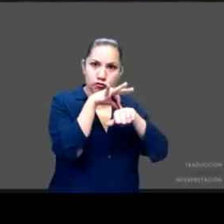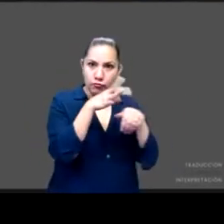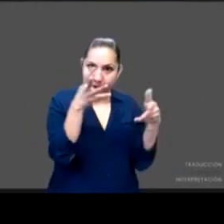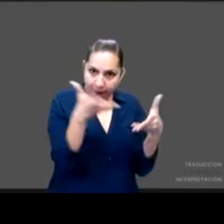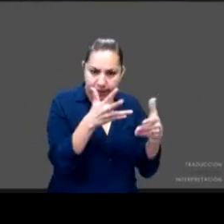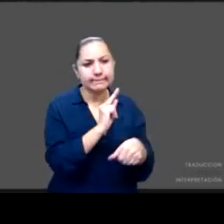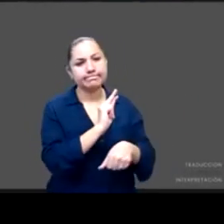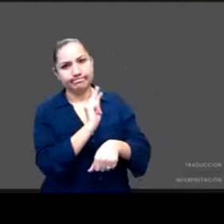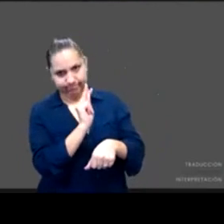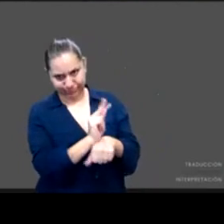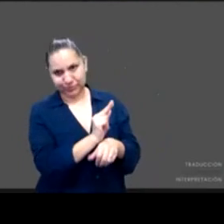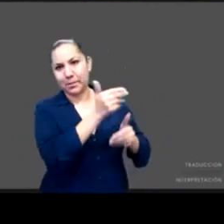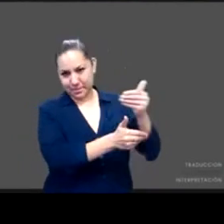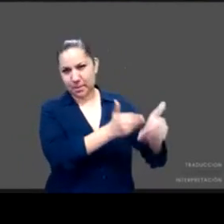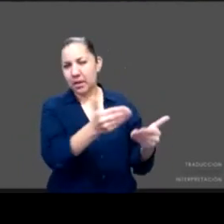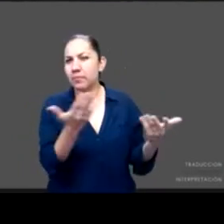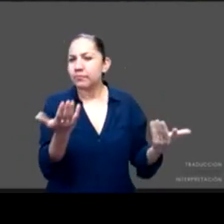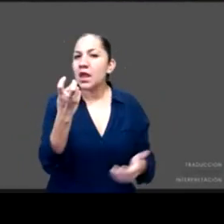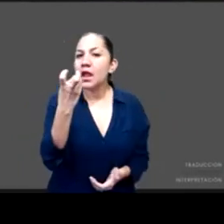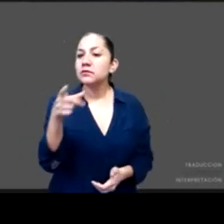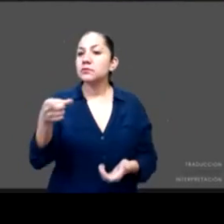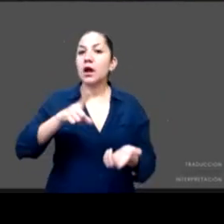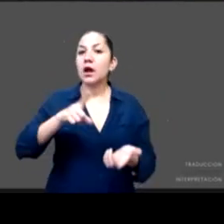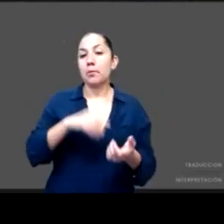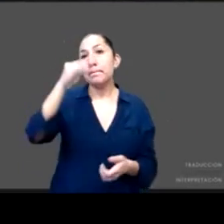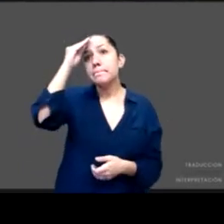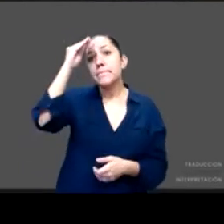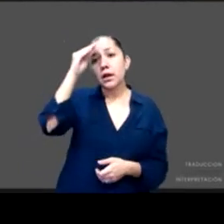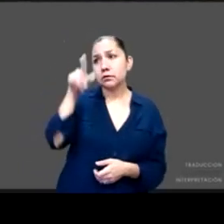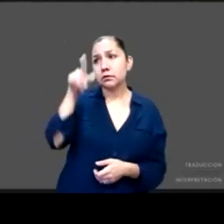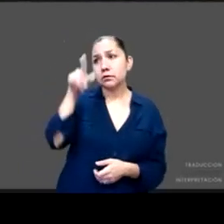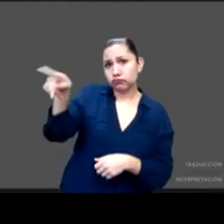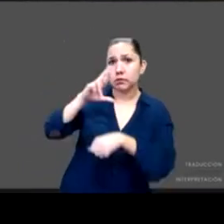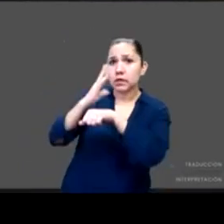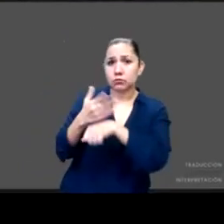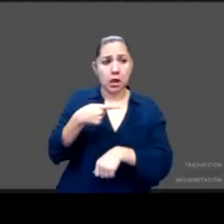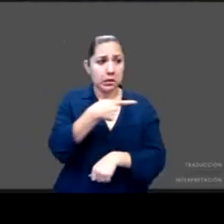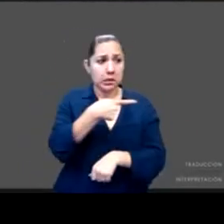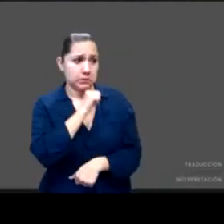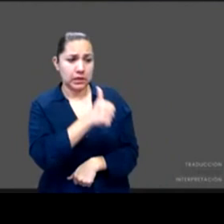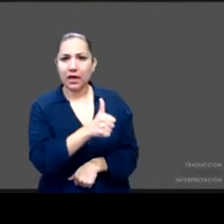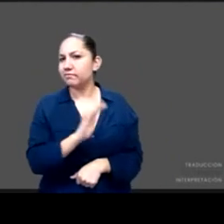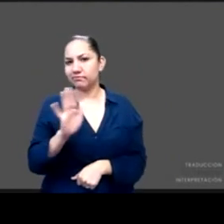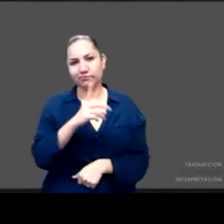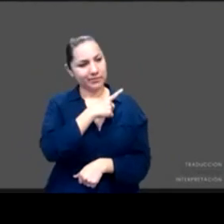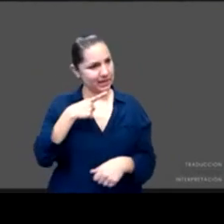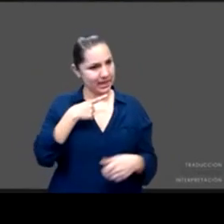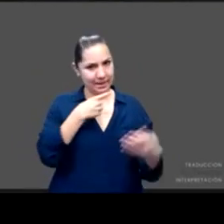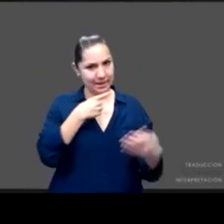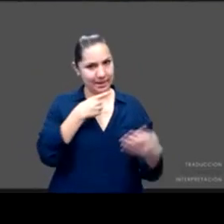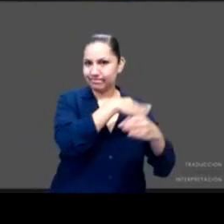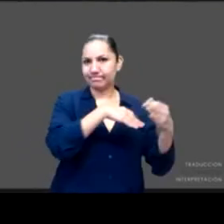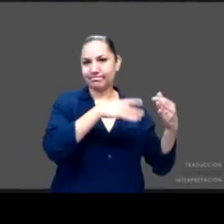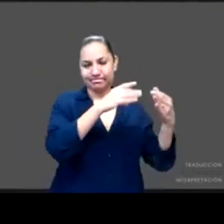NAPEA no es un ente aislado el que tiene que participar. Un segundo elemento tiene que ver con la intersectorialidad a la que ya se